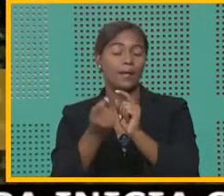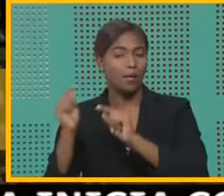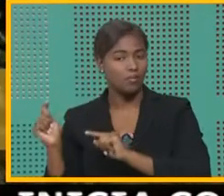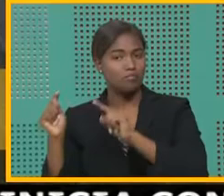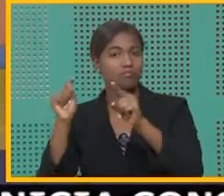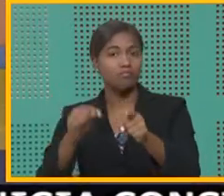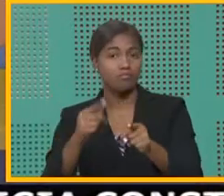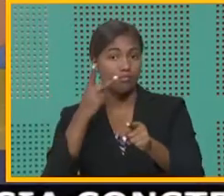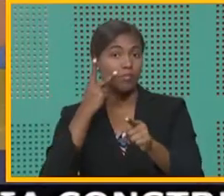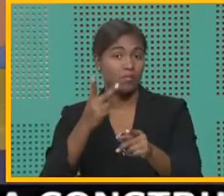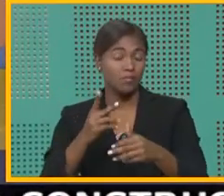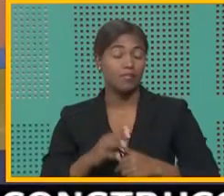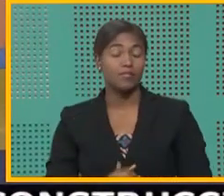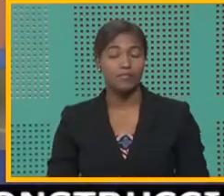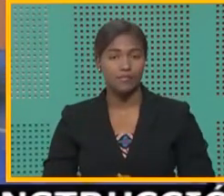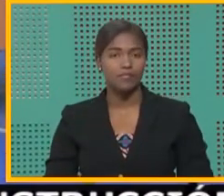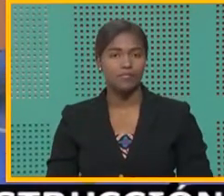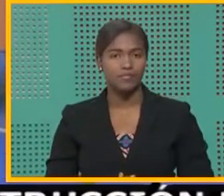la mejor leche.